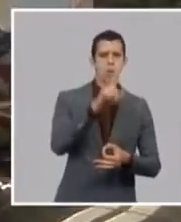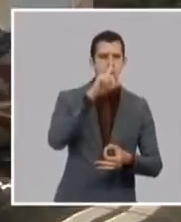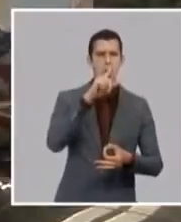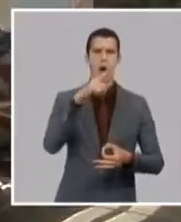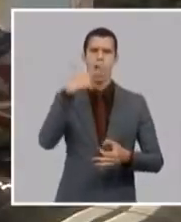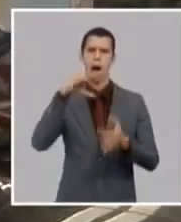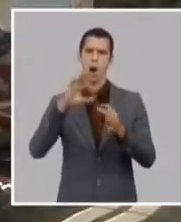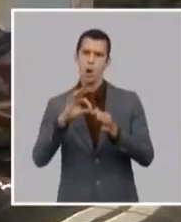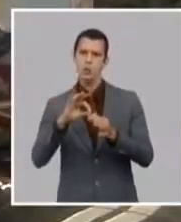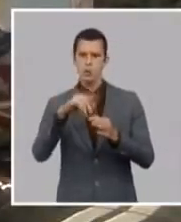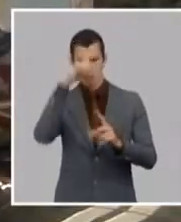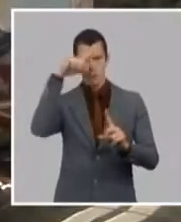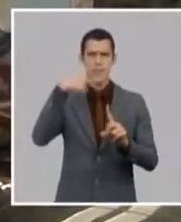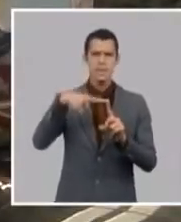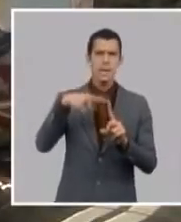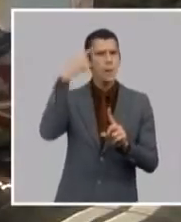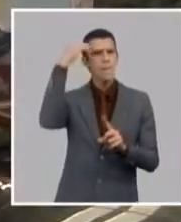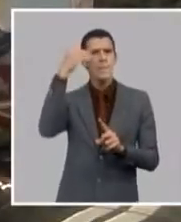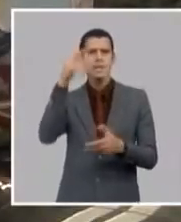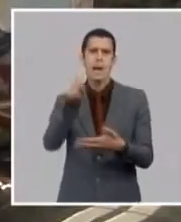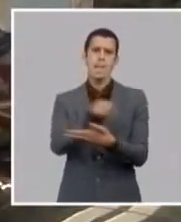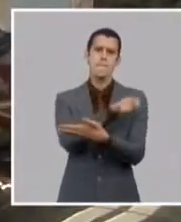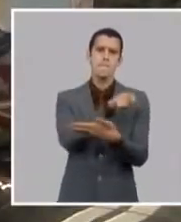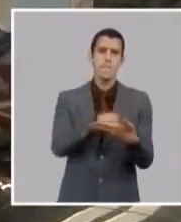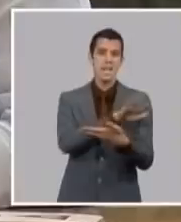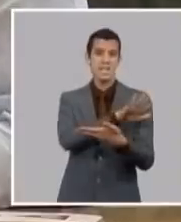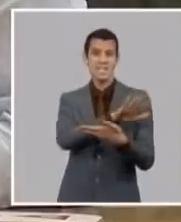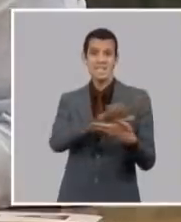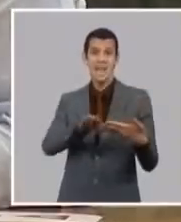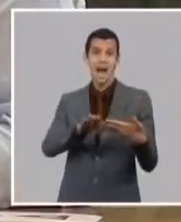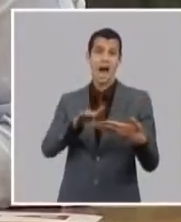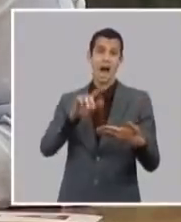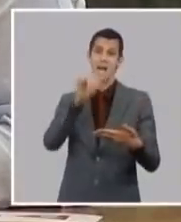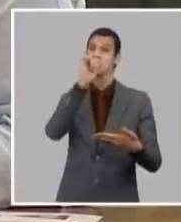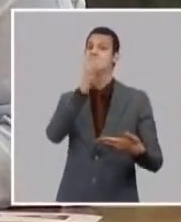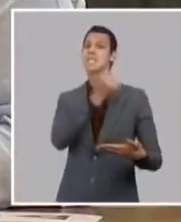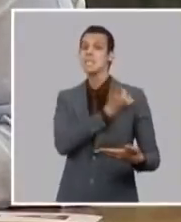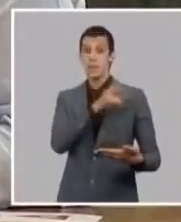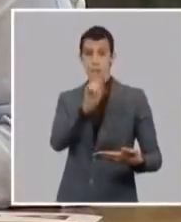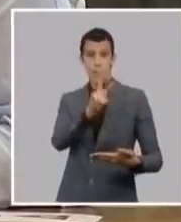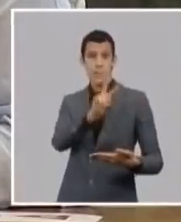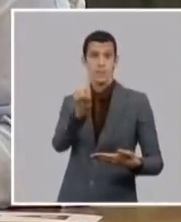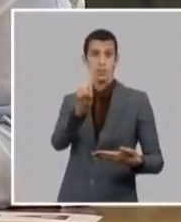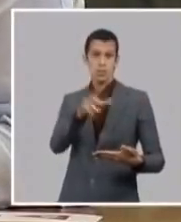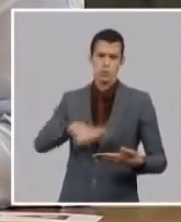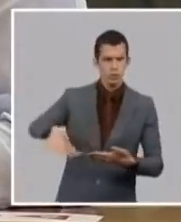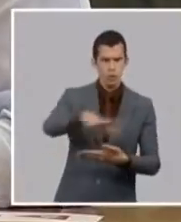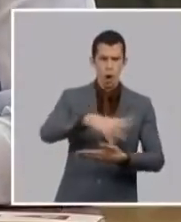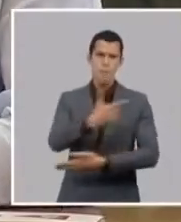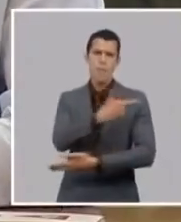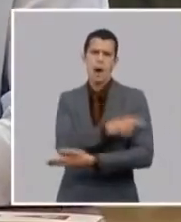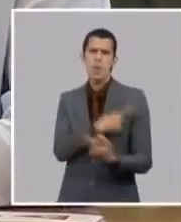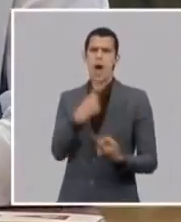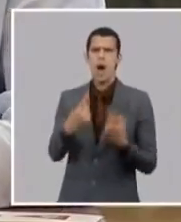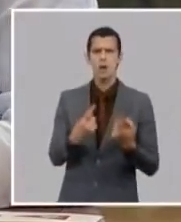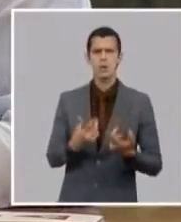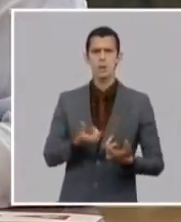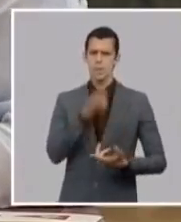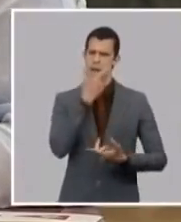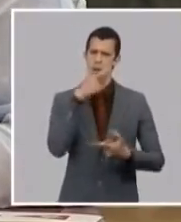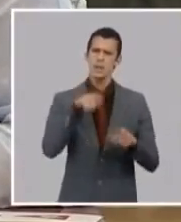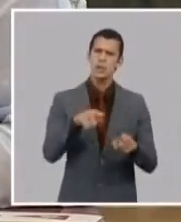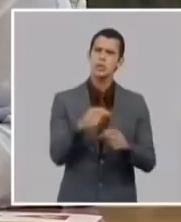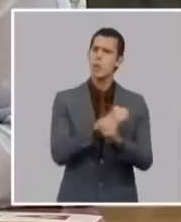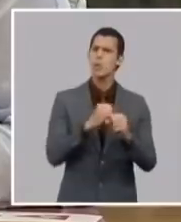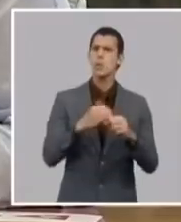y antes del año a tener toda la población cubana vacunada con quienes estamos haciendo los ensayos clínicos en personas convalescientes con